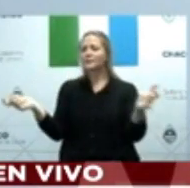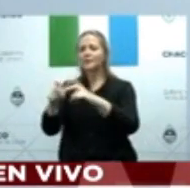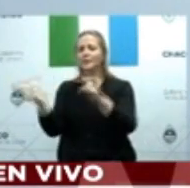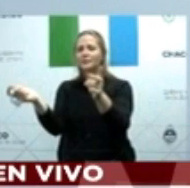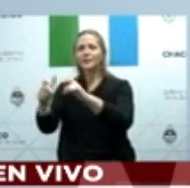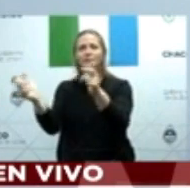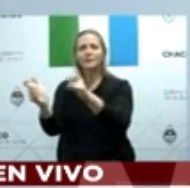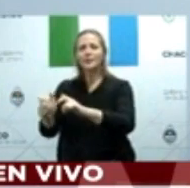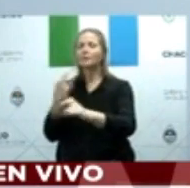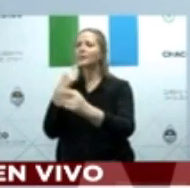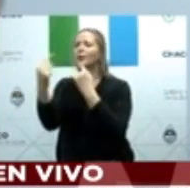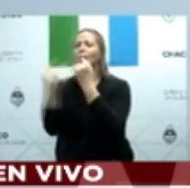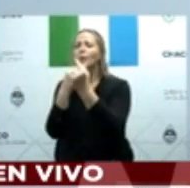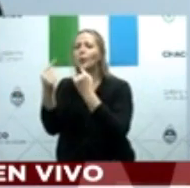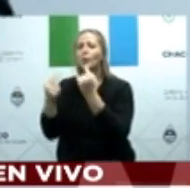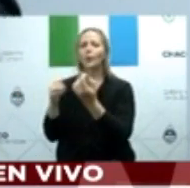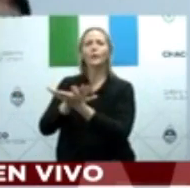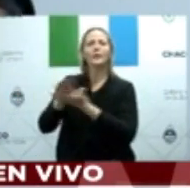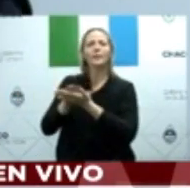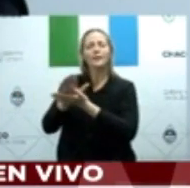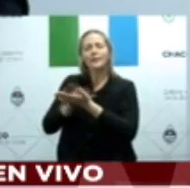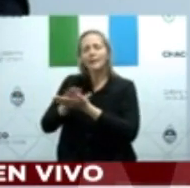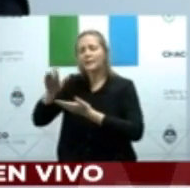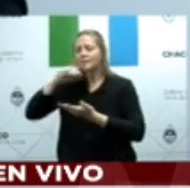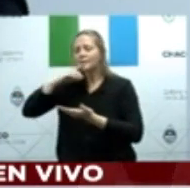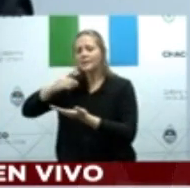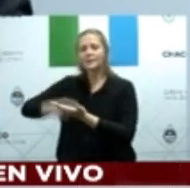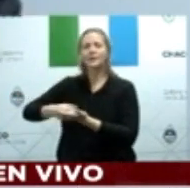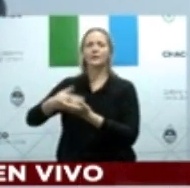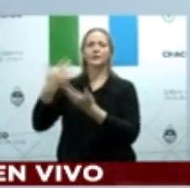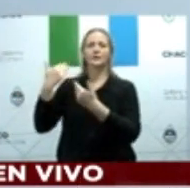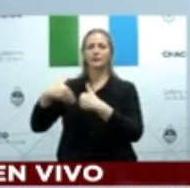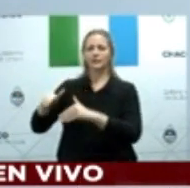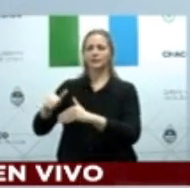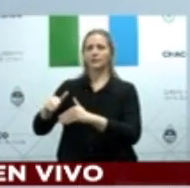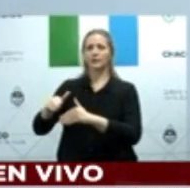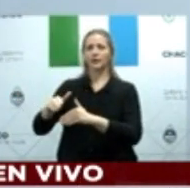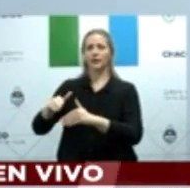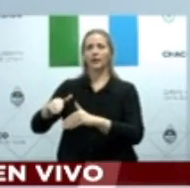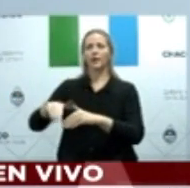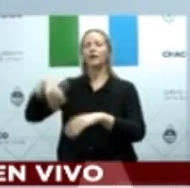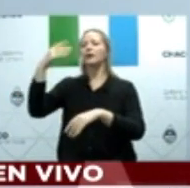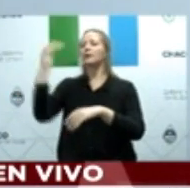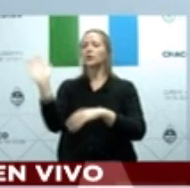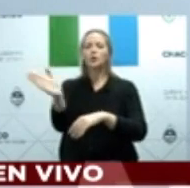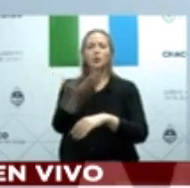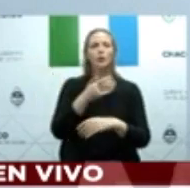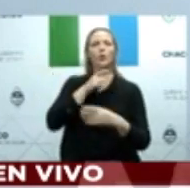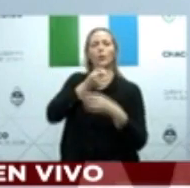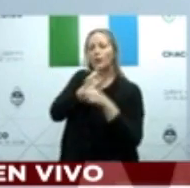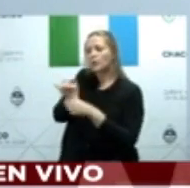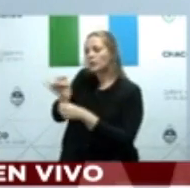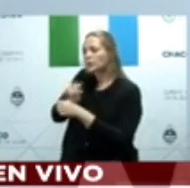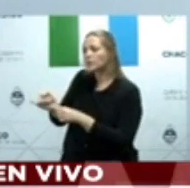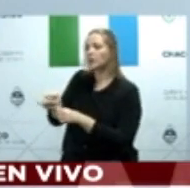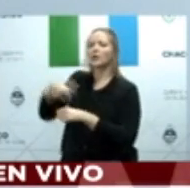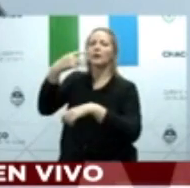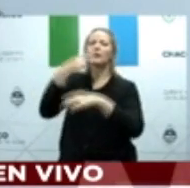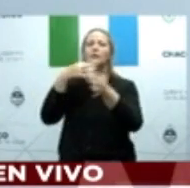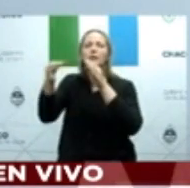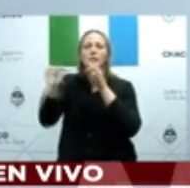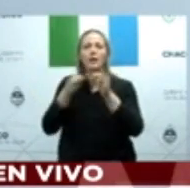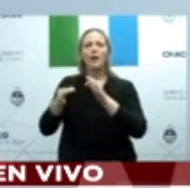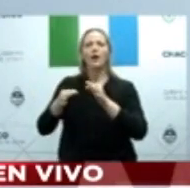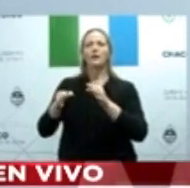escapamos respecto a las recomendaciones, sugerencias, etcétera, etcétera. Diálogo plural, abierto, democrático, con todos los partidos